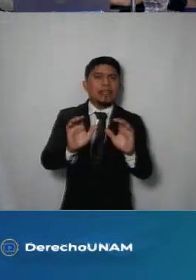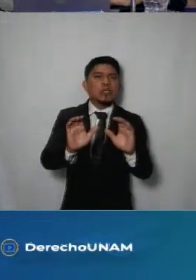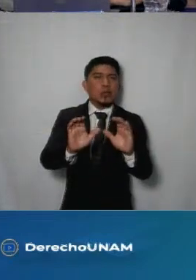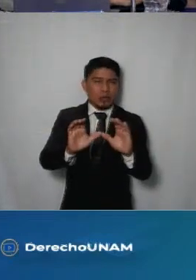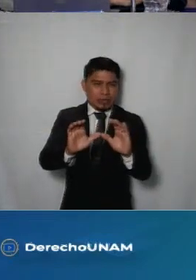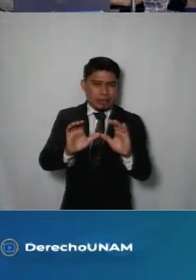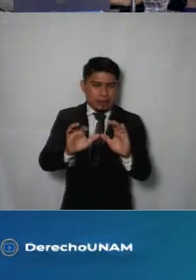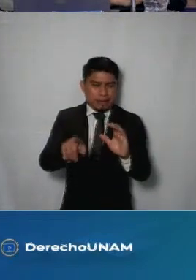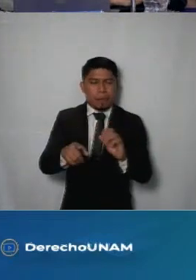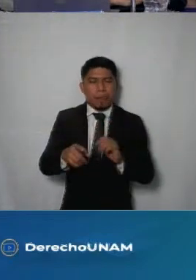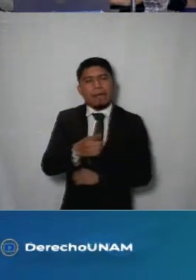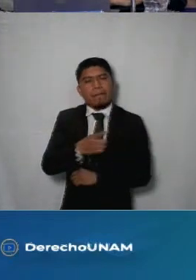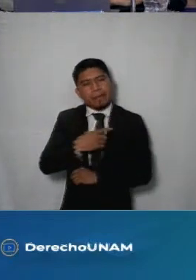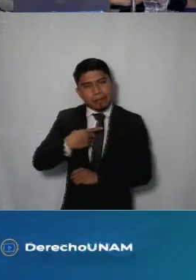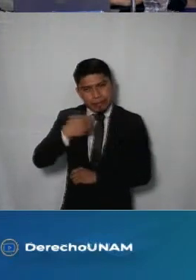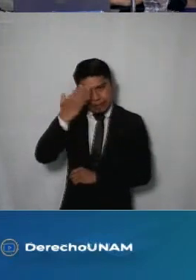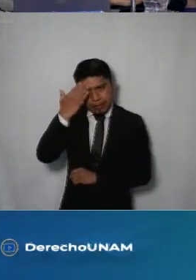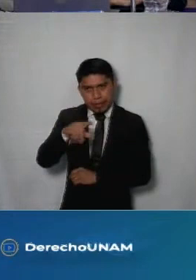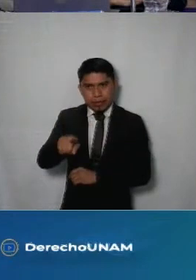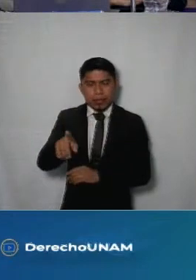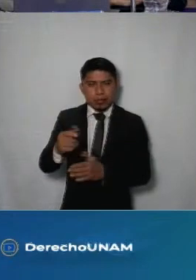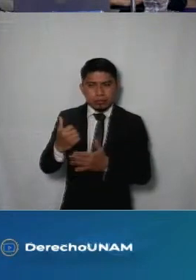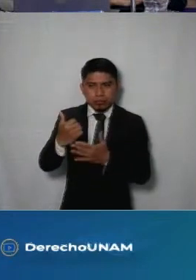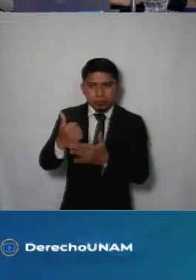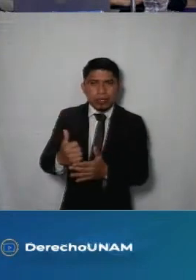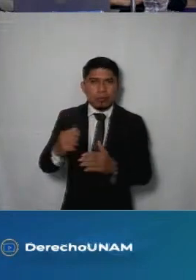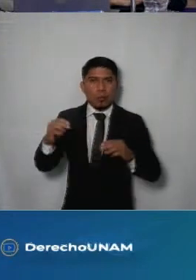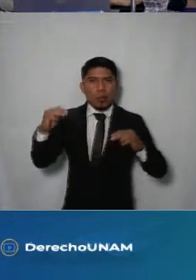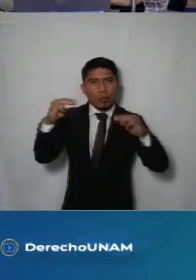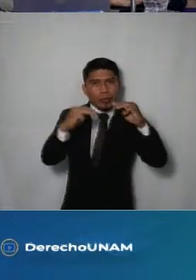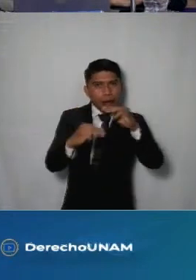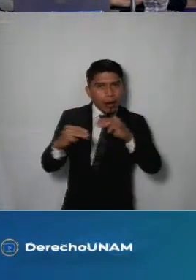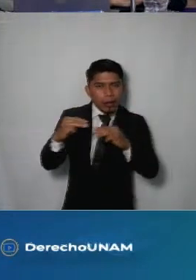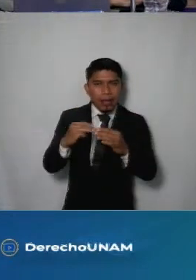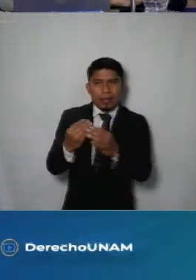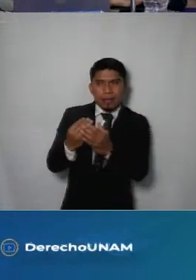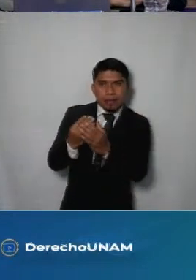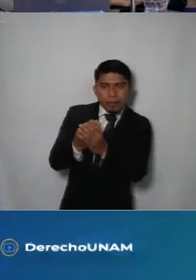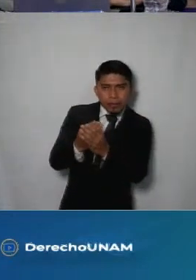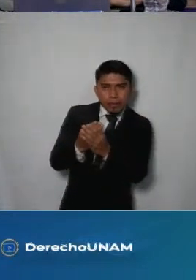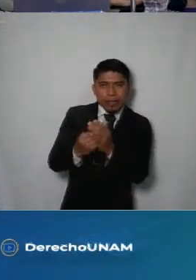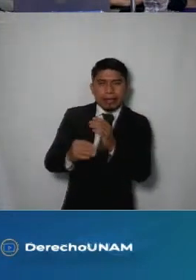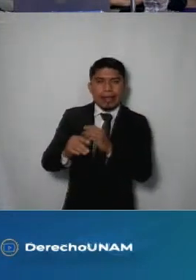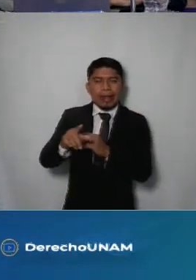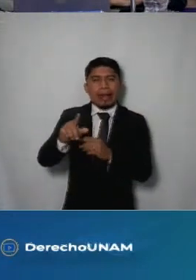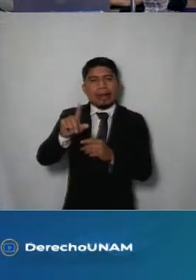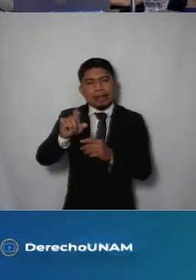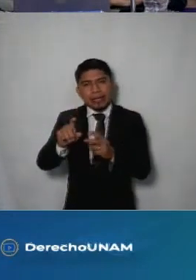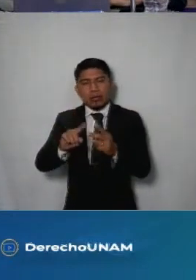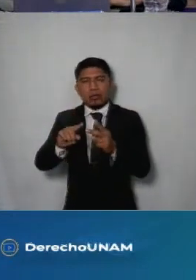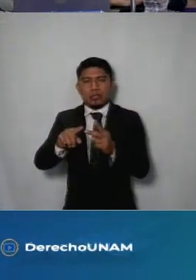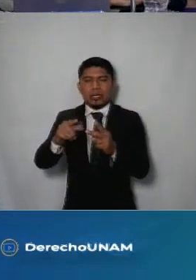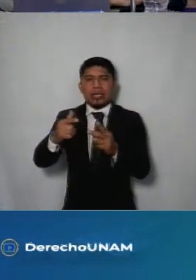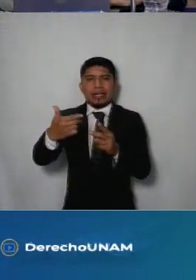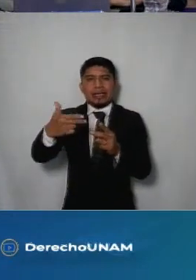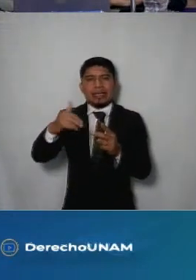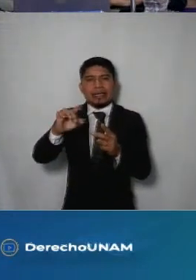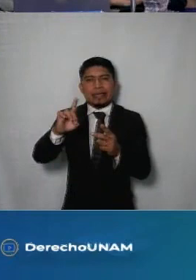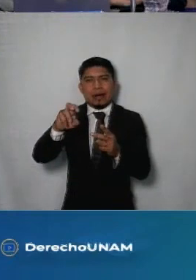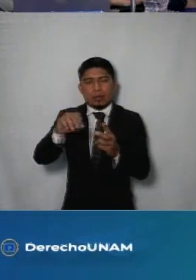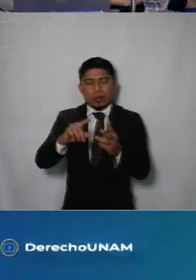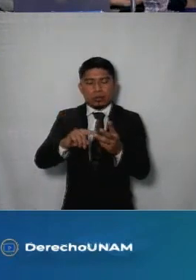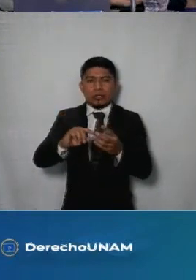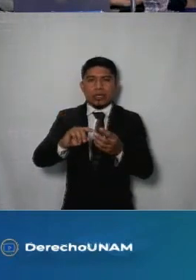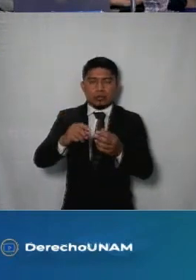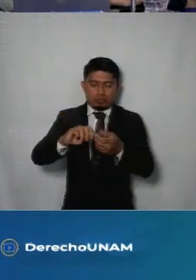constancias pues por ejemplo deben saber cosas de rescate de alta montaña tomar talleres de líquidos hidráulicos acuáticos cursos de